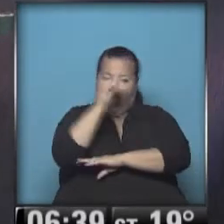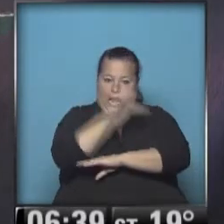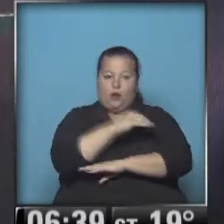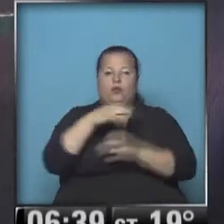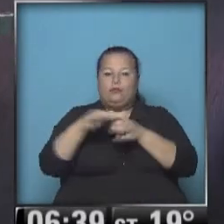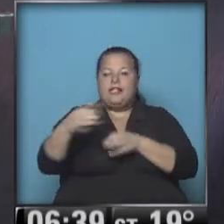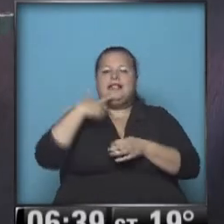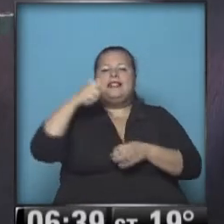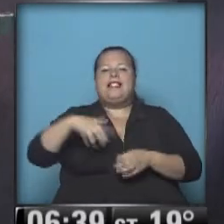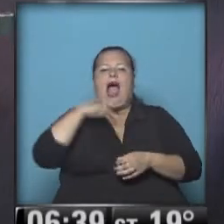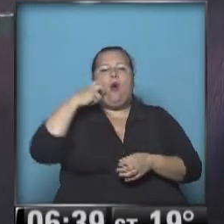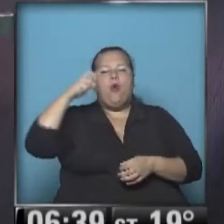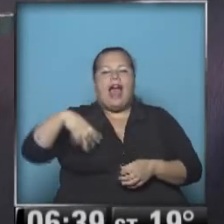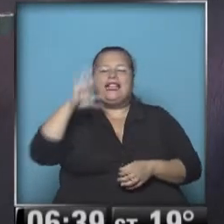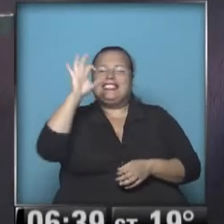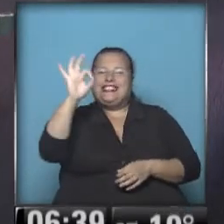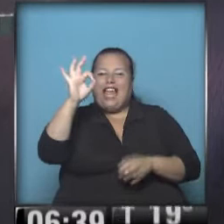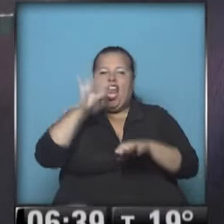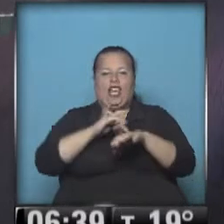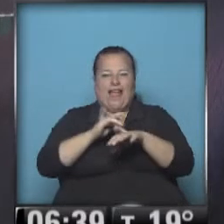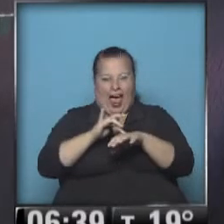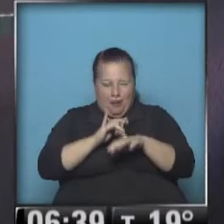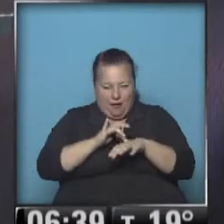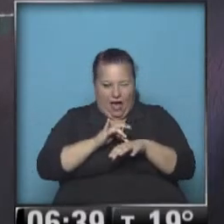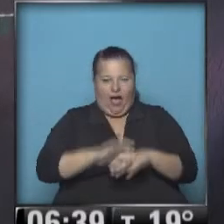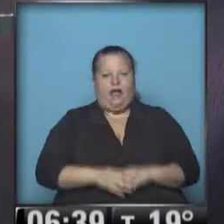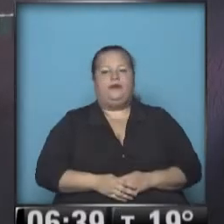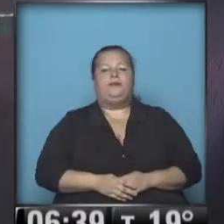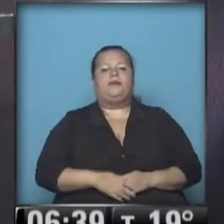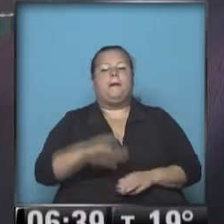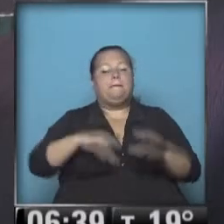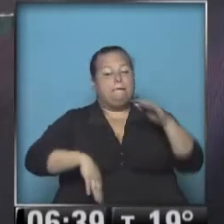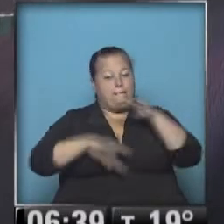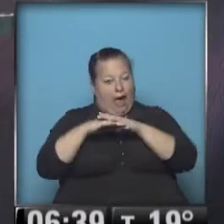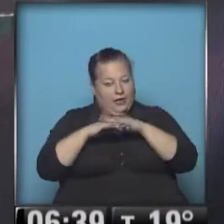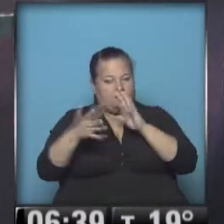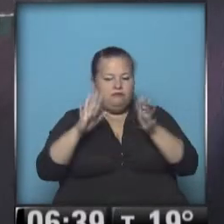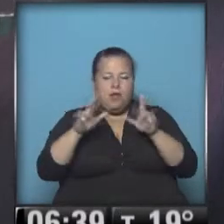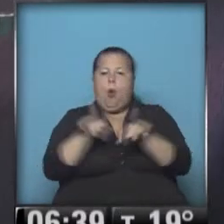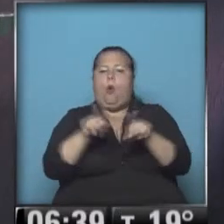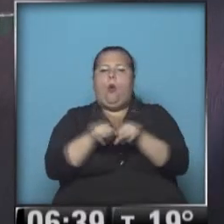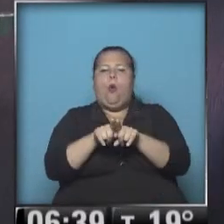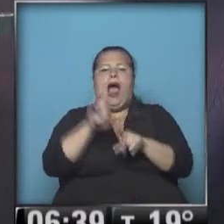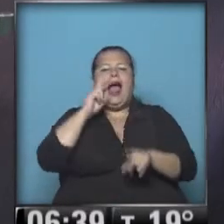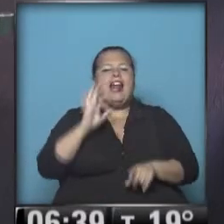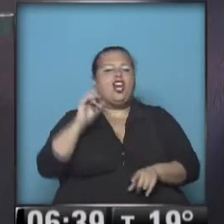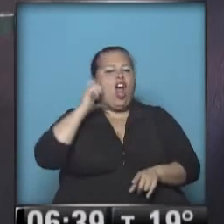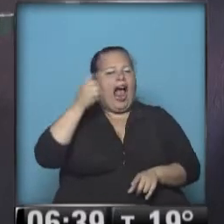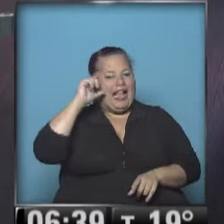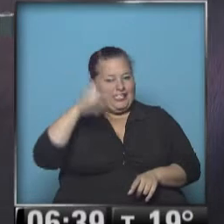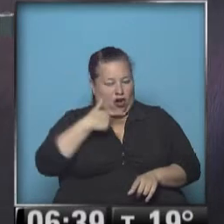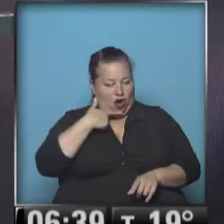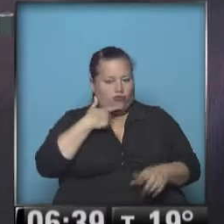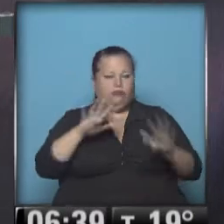Julián, amanece con 0 grados de sensación térmica. La máxima estimada, la misma que para Río Gallegos, del